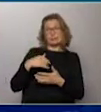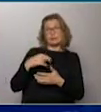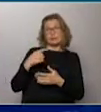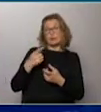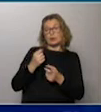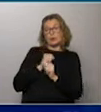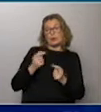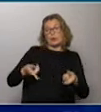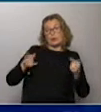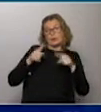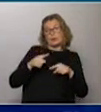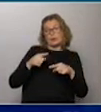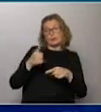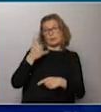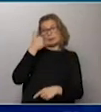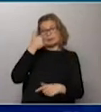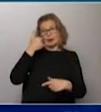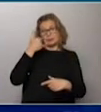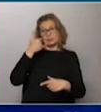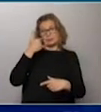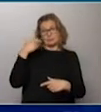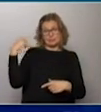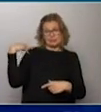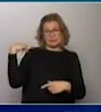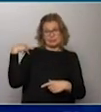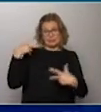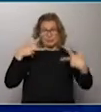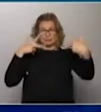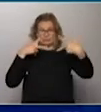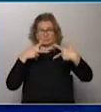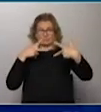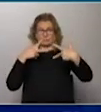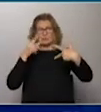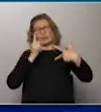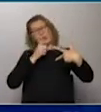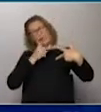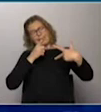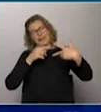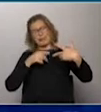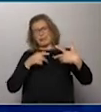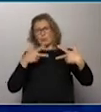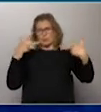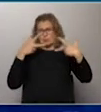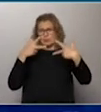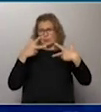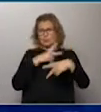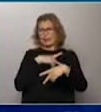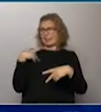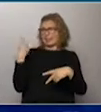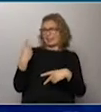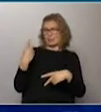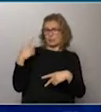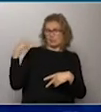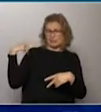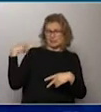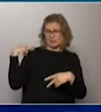pudo volver, va a dirigir por celular. Va a tener como una especie de videollamada y va a dar las órdenes por ahí. Algo así como el Zoom aplicado a la dirección técnica, ya que se